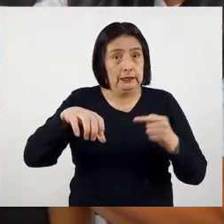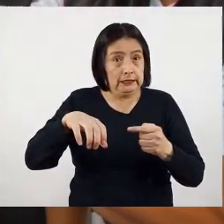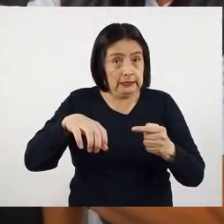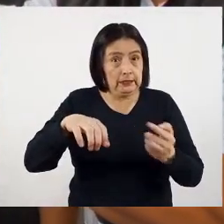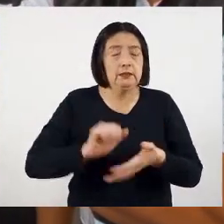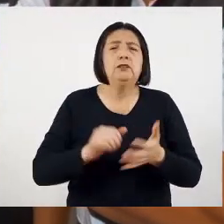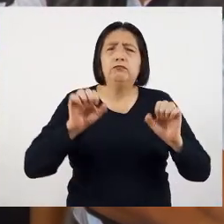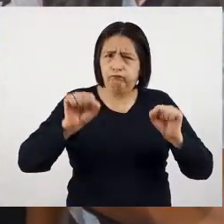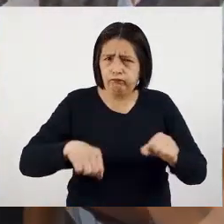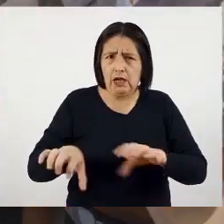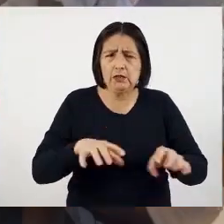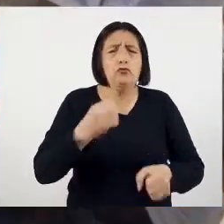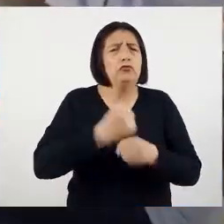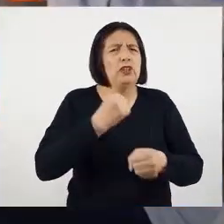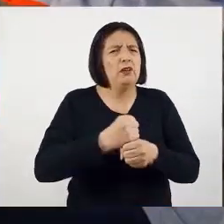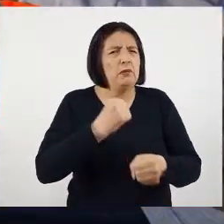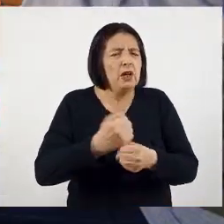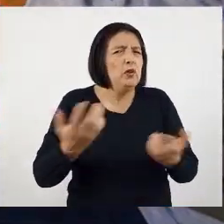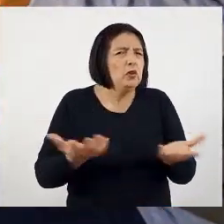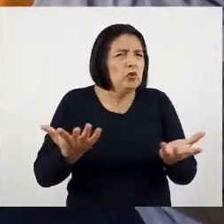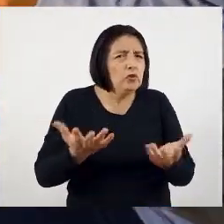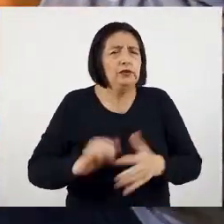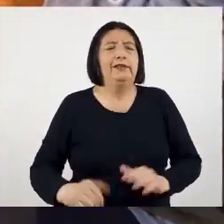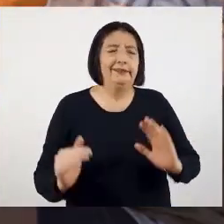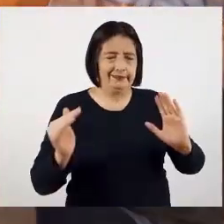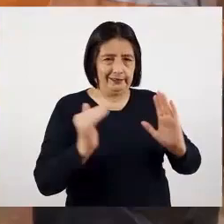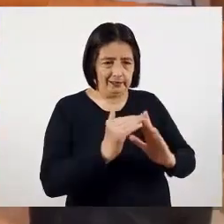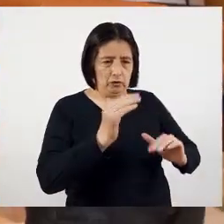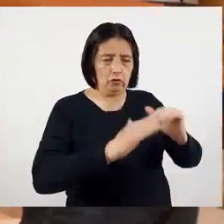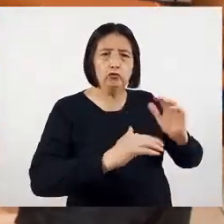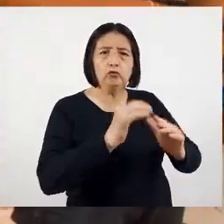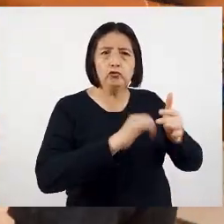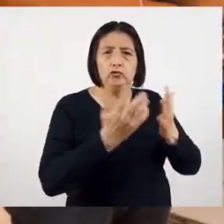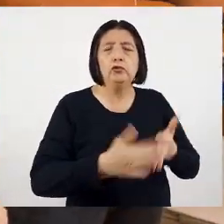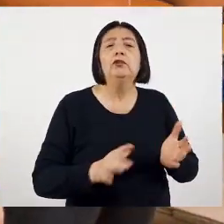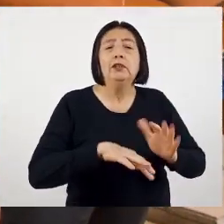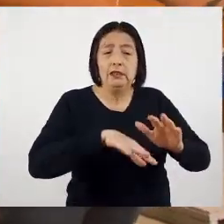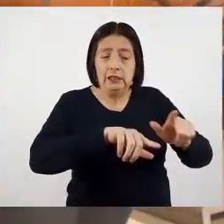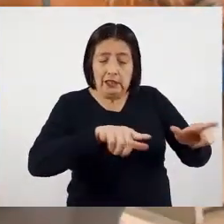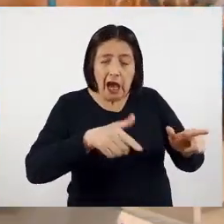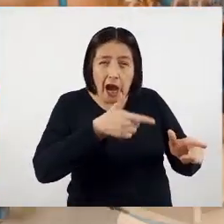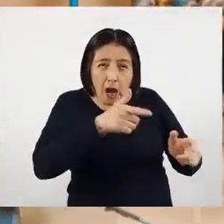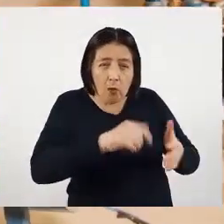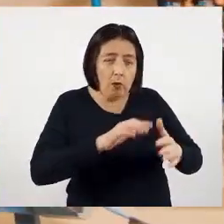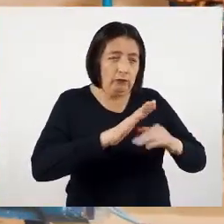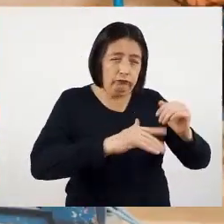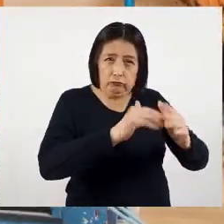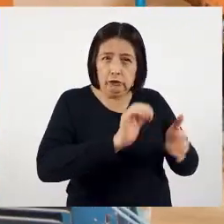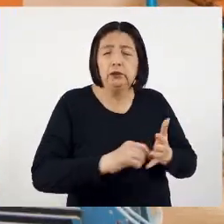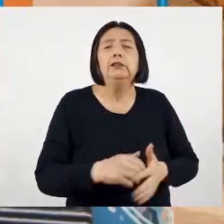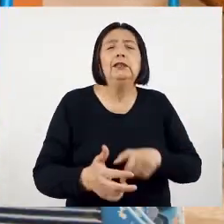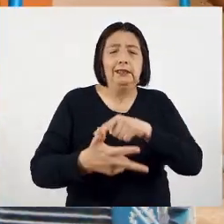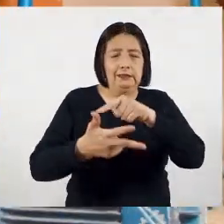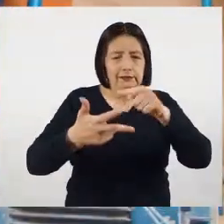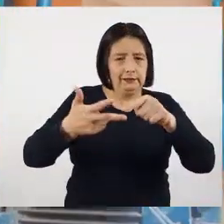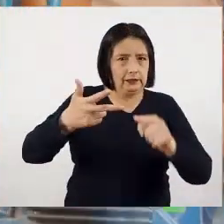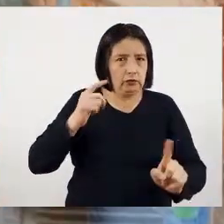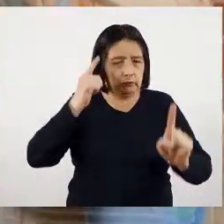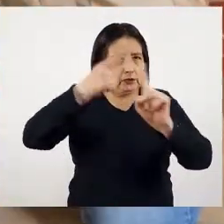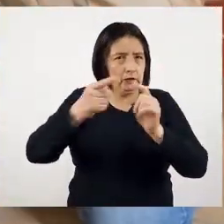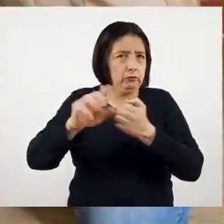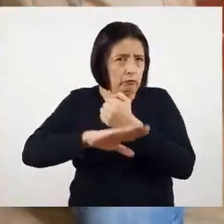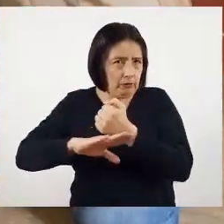SENCICO desarrolla su labor en el sector de vivienda, construcción y saneamiento sobre la base de tres grandes